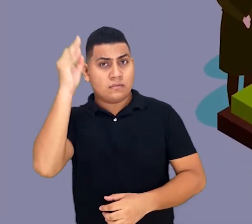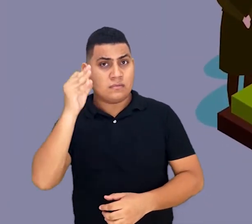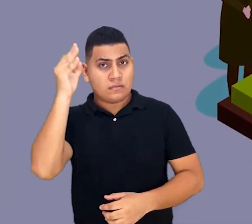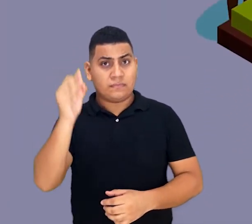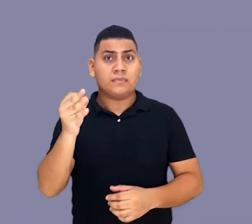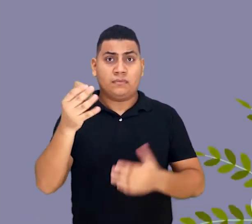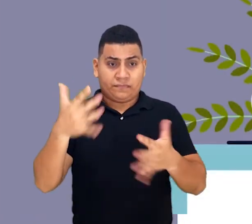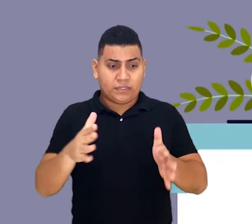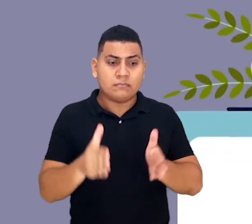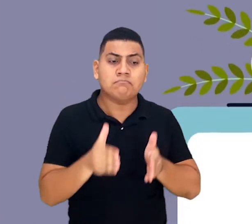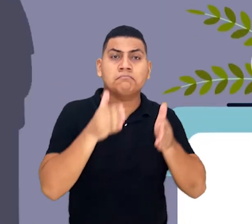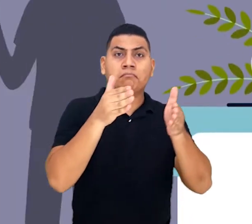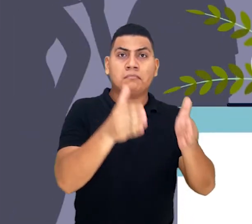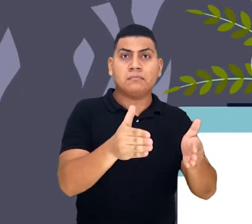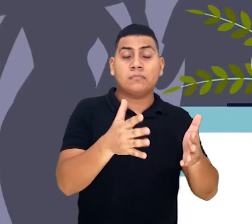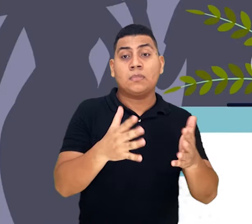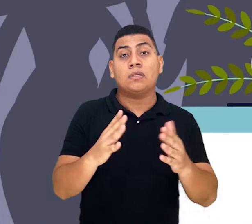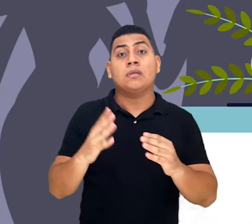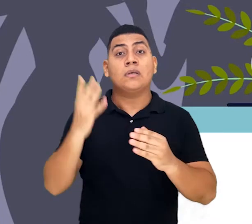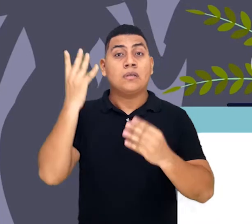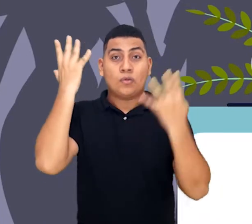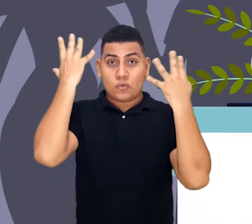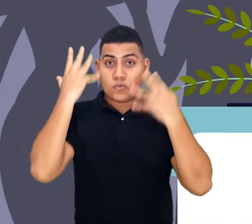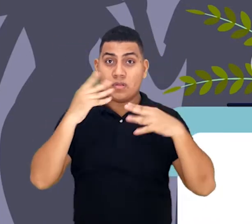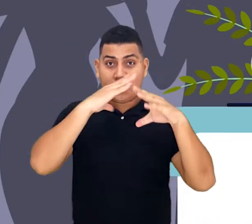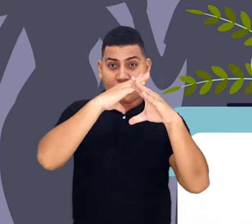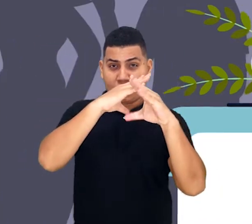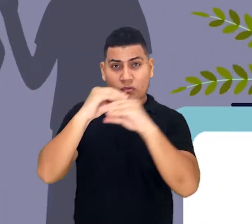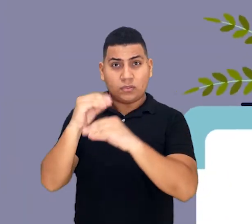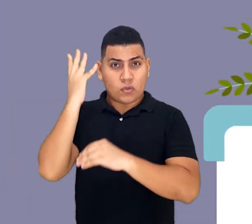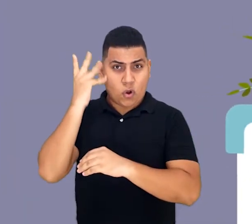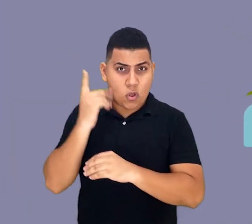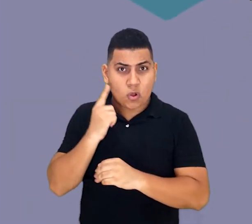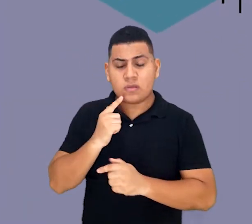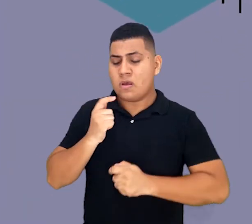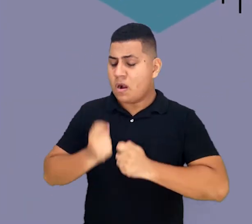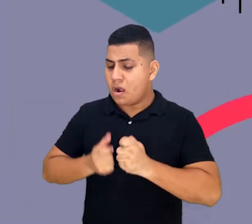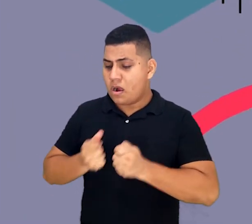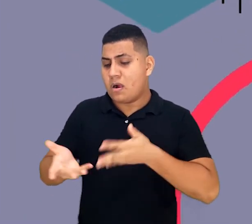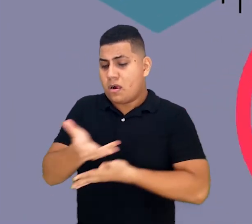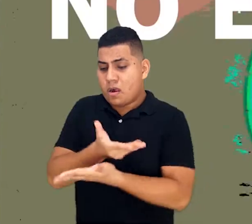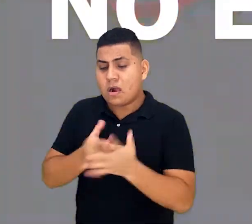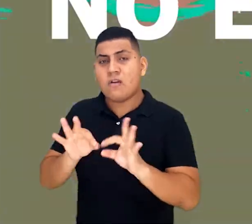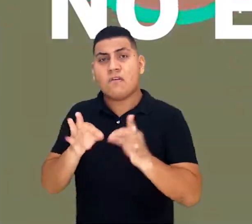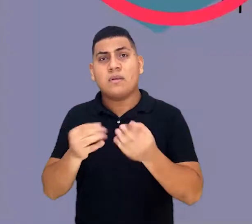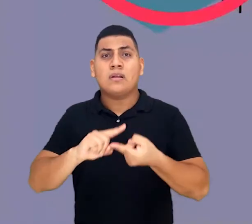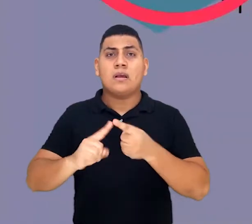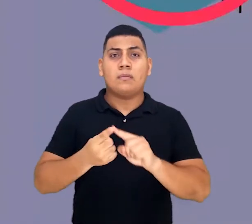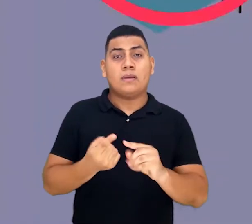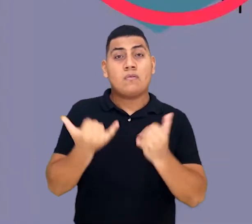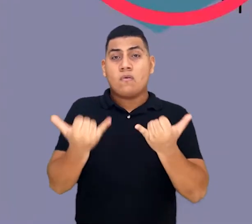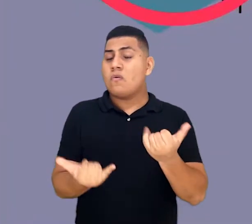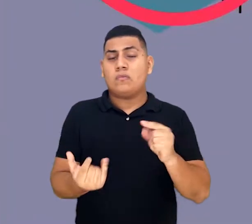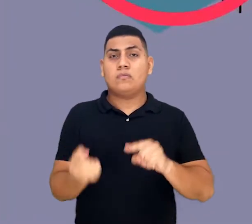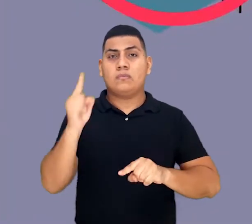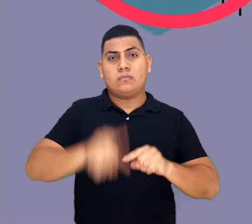velorio ir al entierro y hacer las 9 noches en la sala de la casa en compañía de familiares y amigos hoy eso ya no es posible